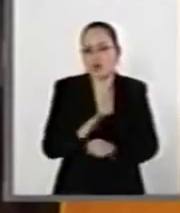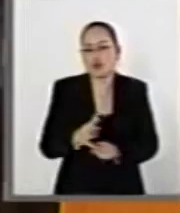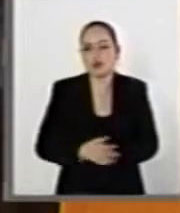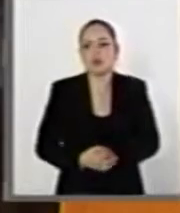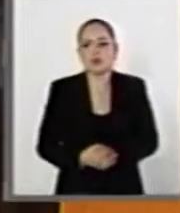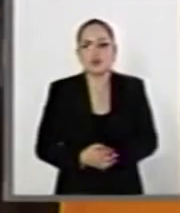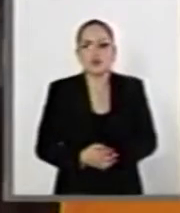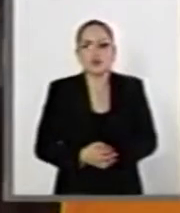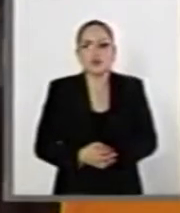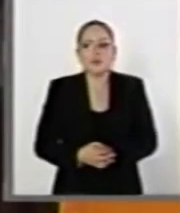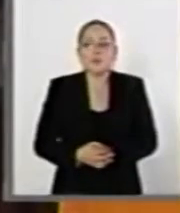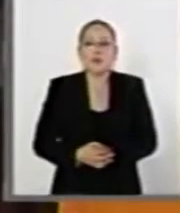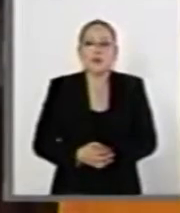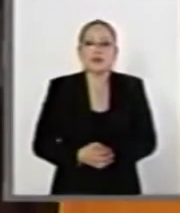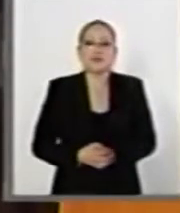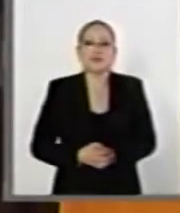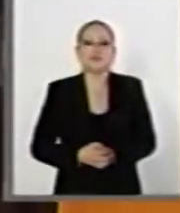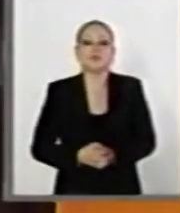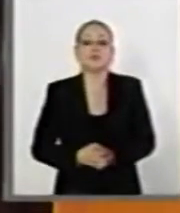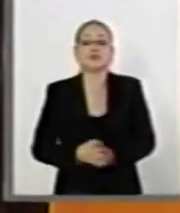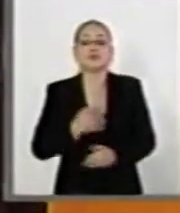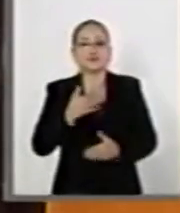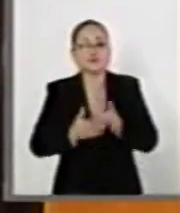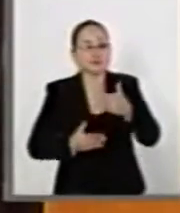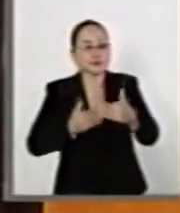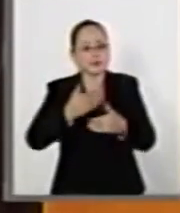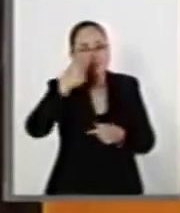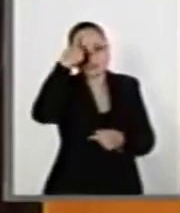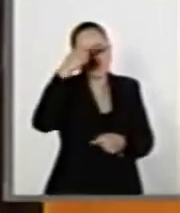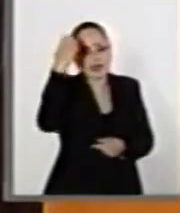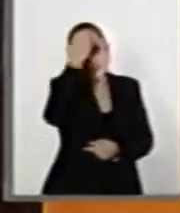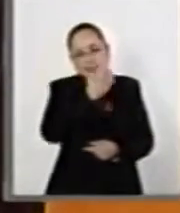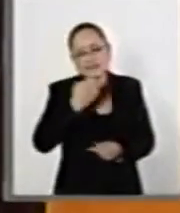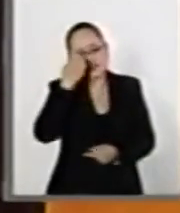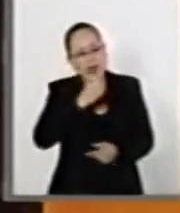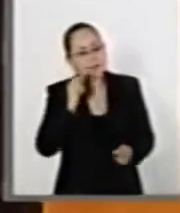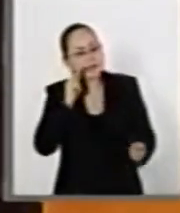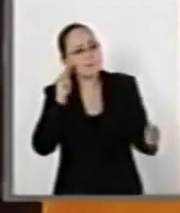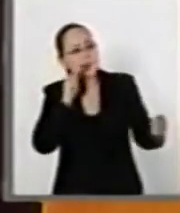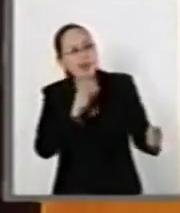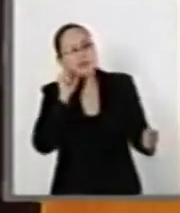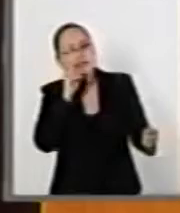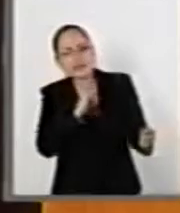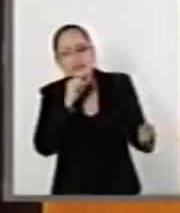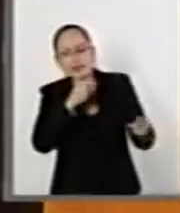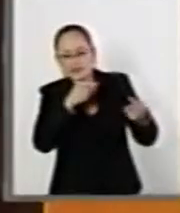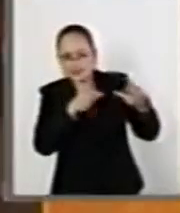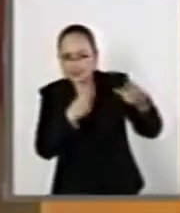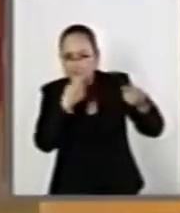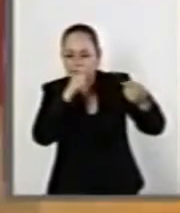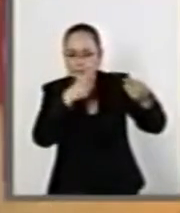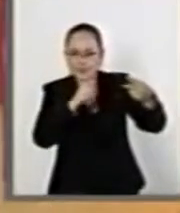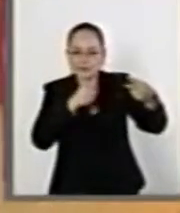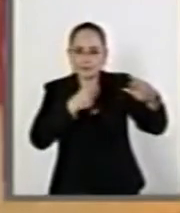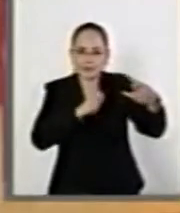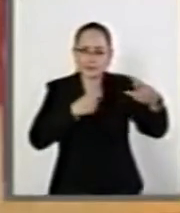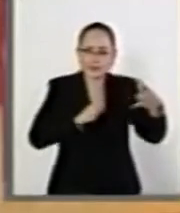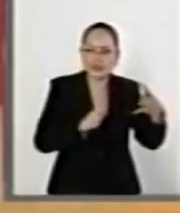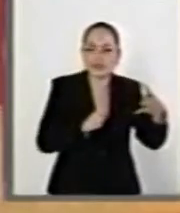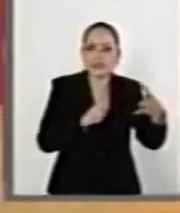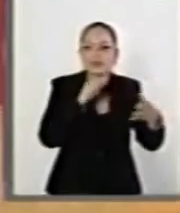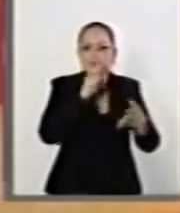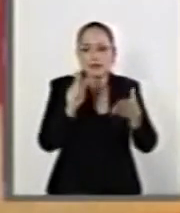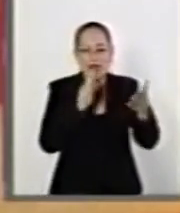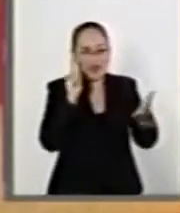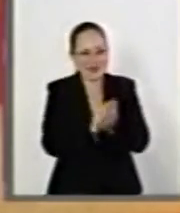El proceso de examen de idoneidad a que nos obliga la ley aquí es claramente